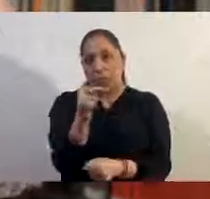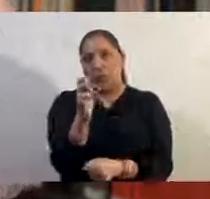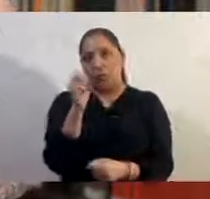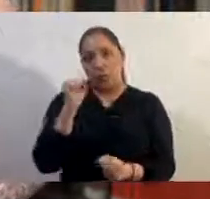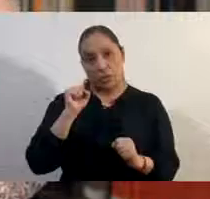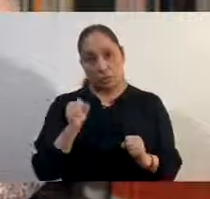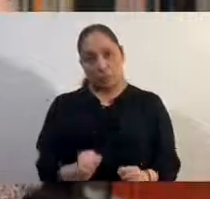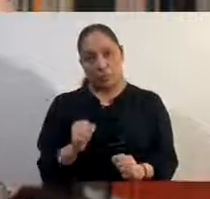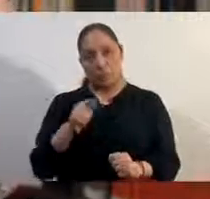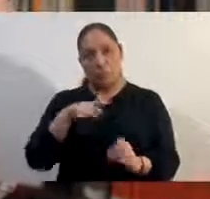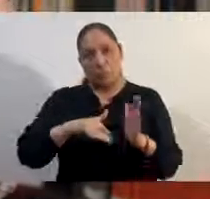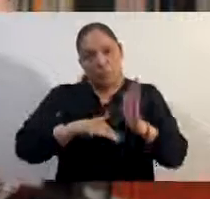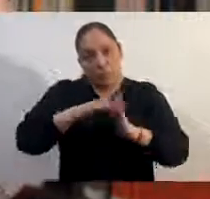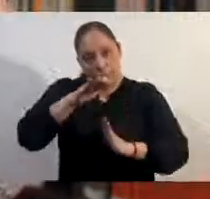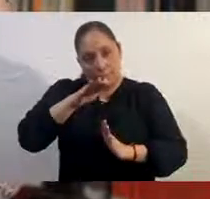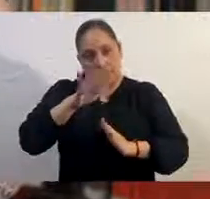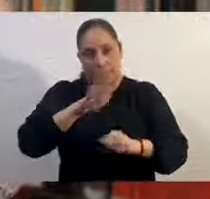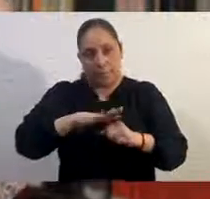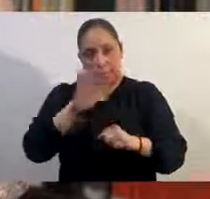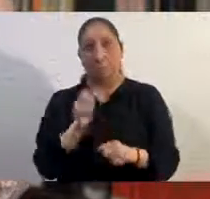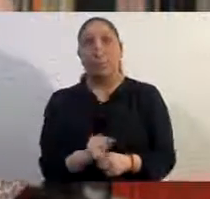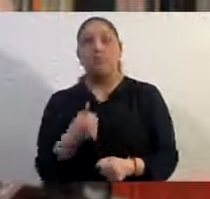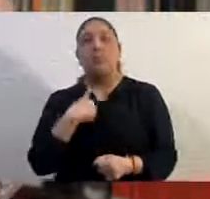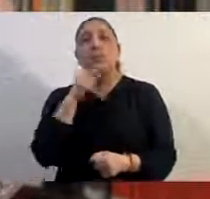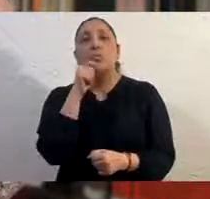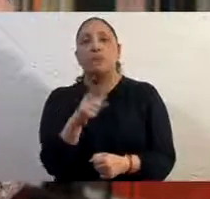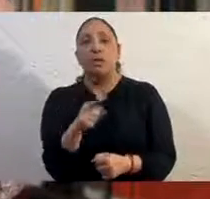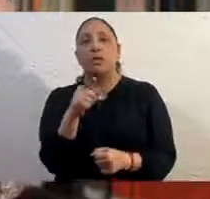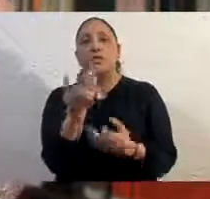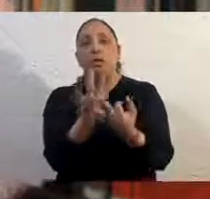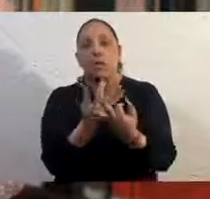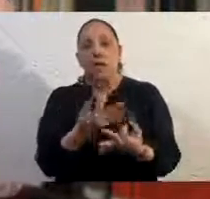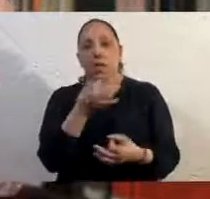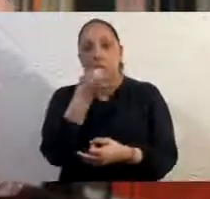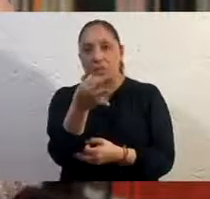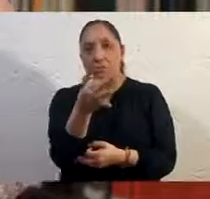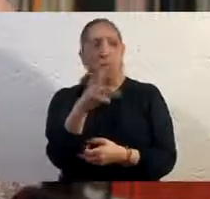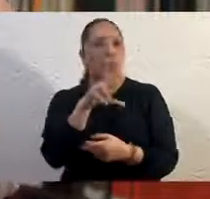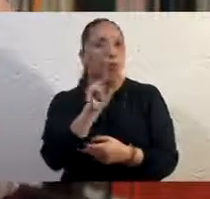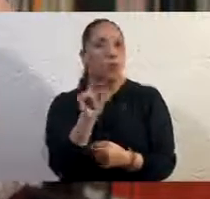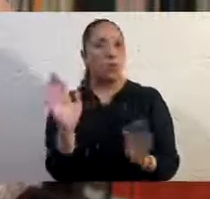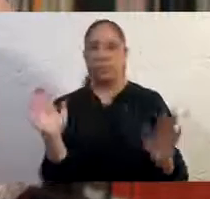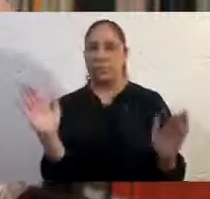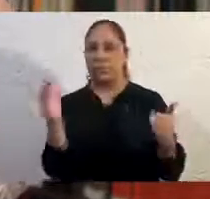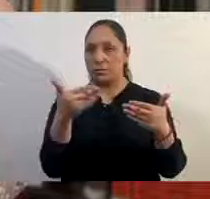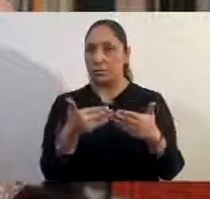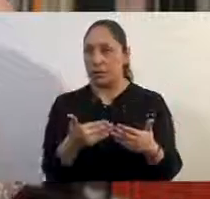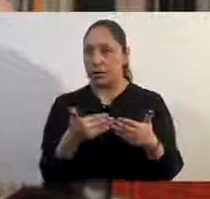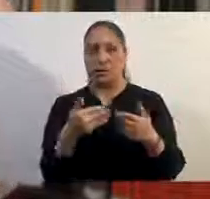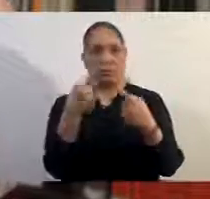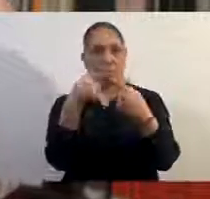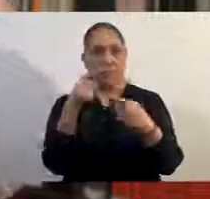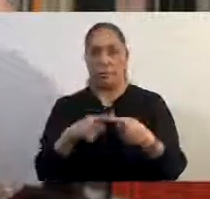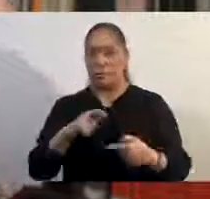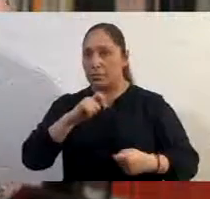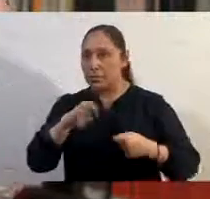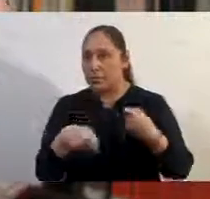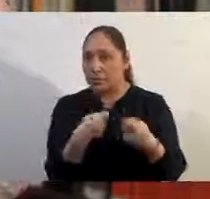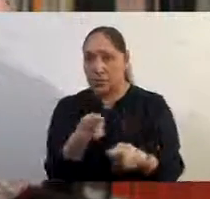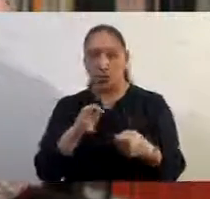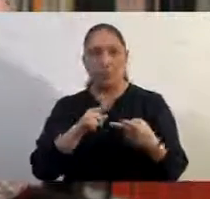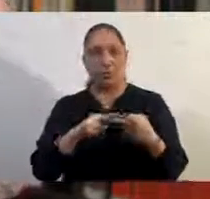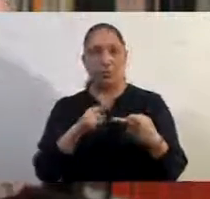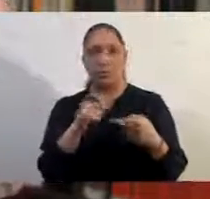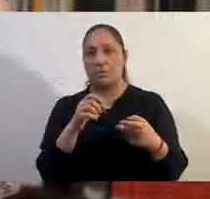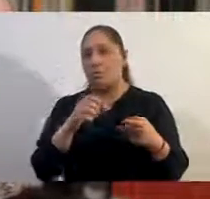que el abasto de la ciudad está garantizado. No vamos a cerrar los centros comerciales ni mercados. No hagan compras de